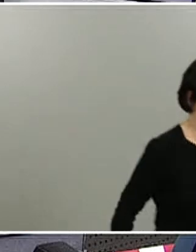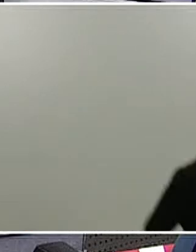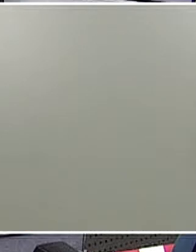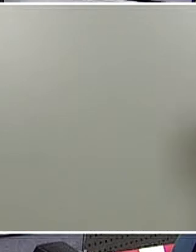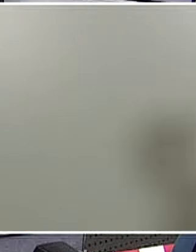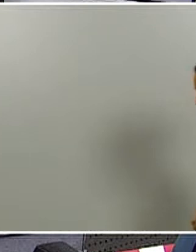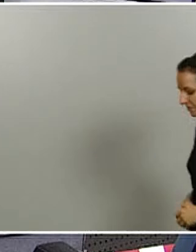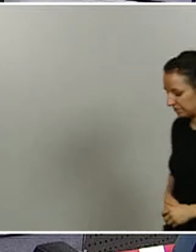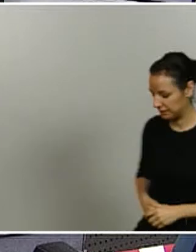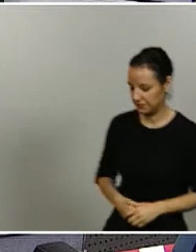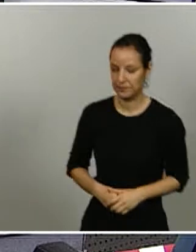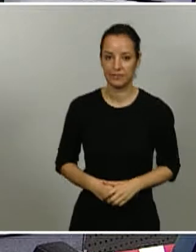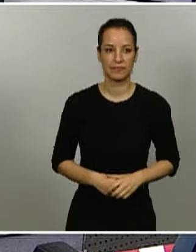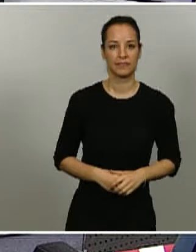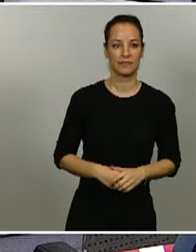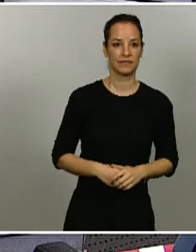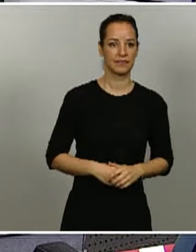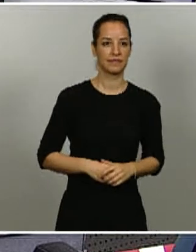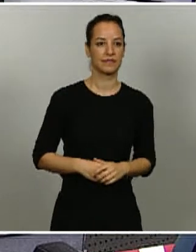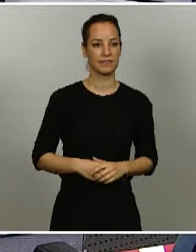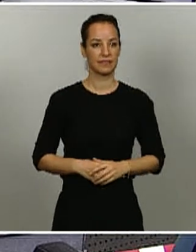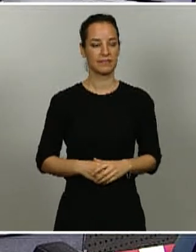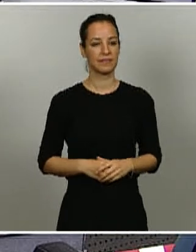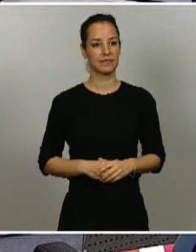Pregunta ahora Lamar de Onuba. Adelante.